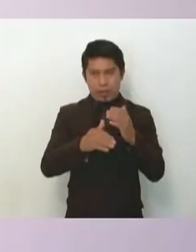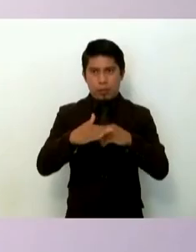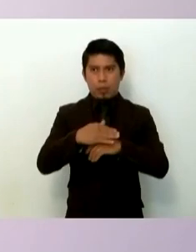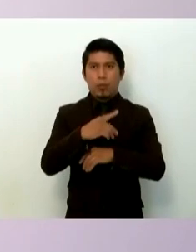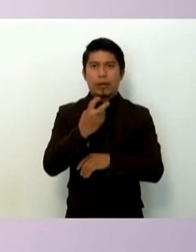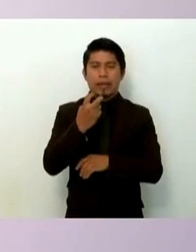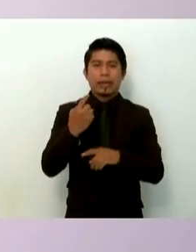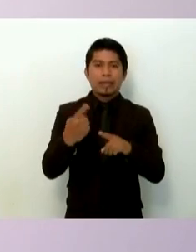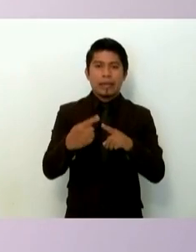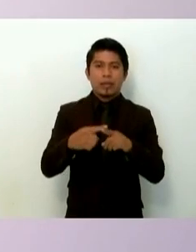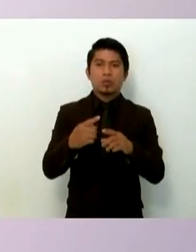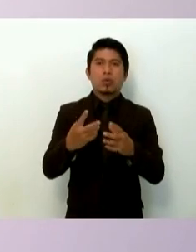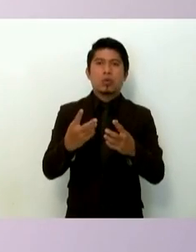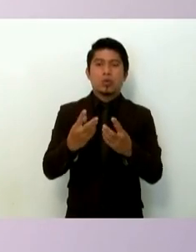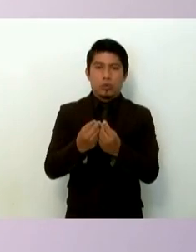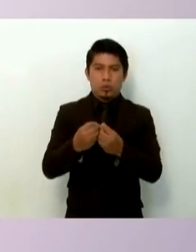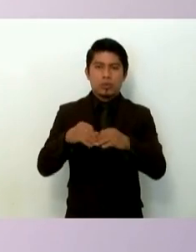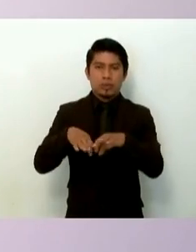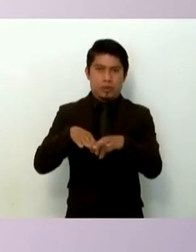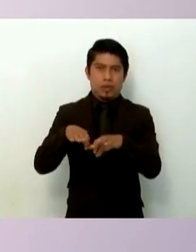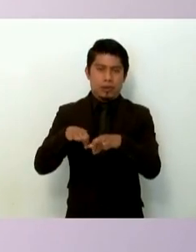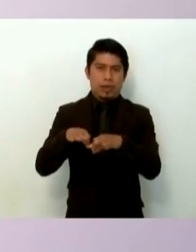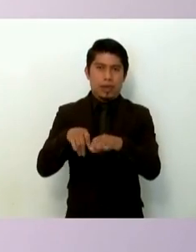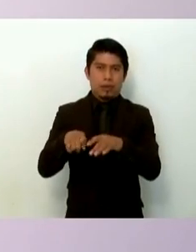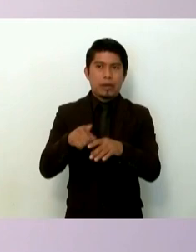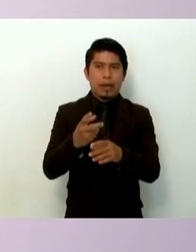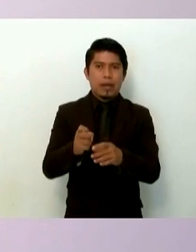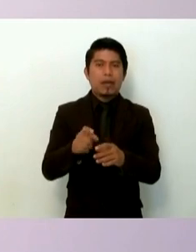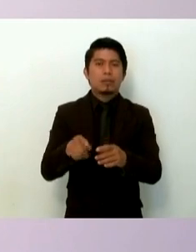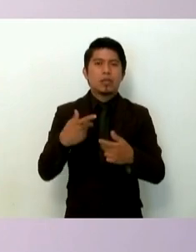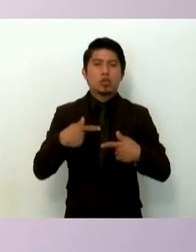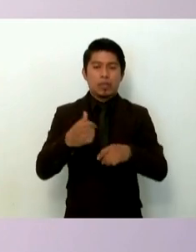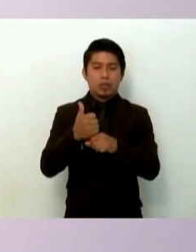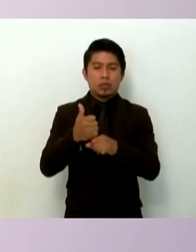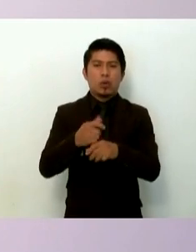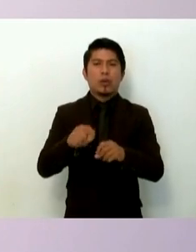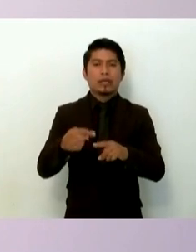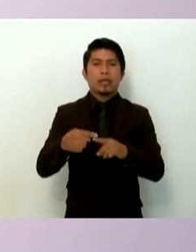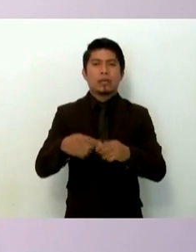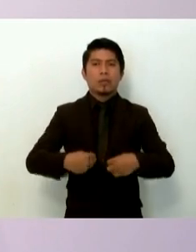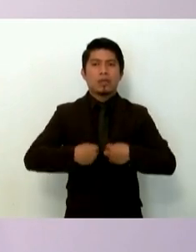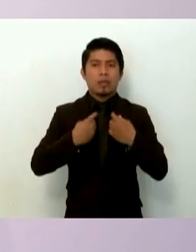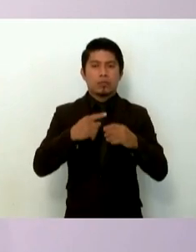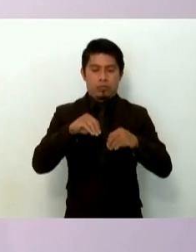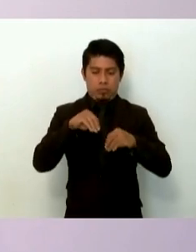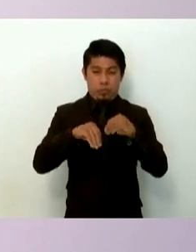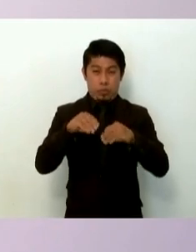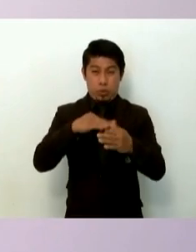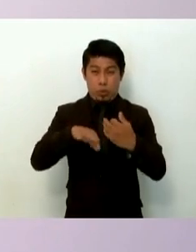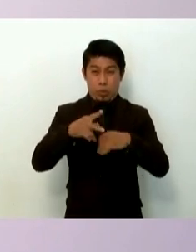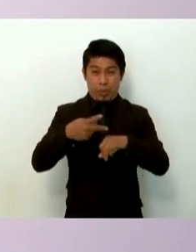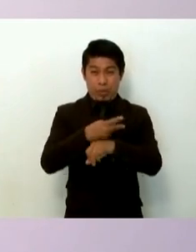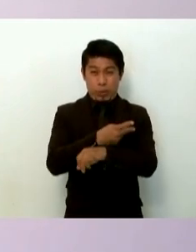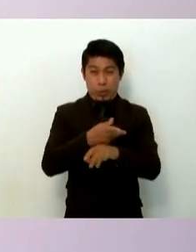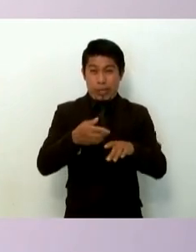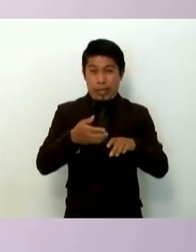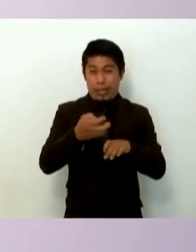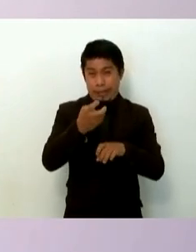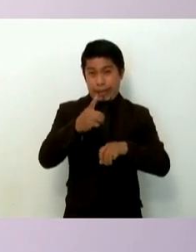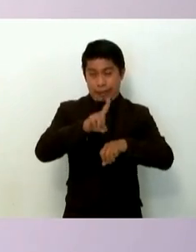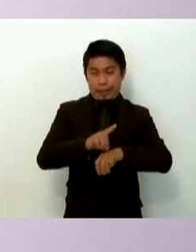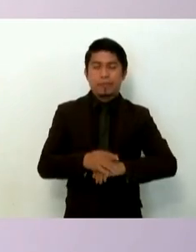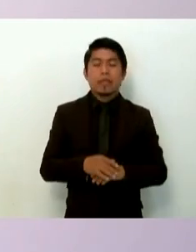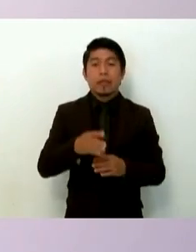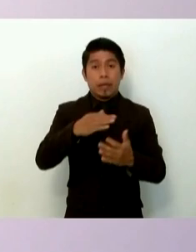son quienes colaboraron con nosotros en su calidad de víctimas o sobrevivientes en la reconstrucción de los hechos de